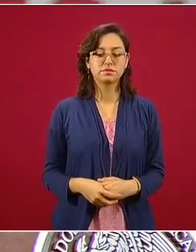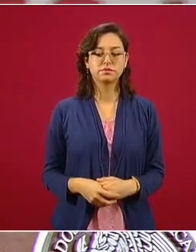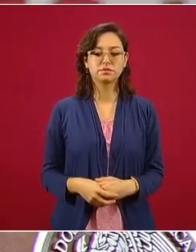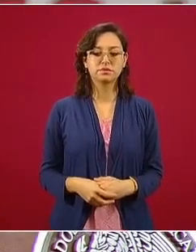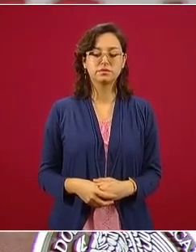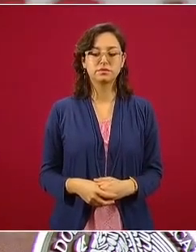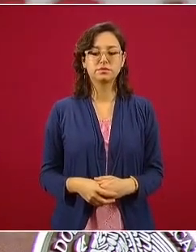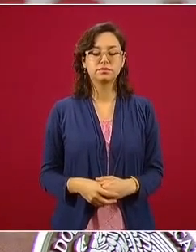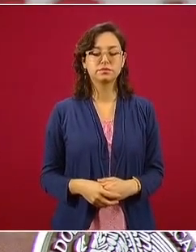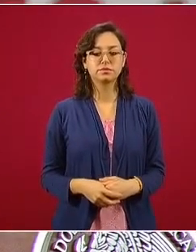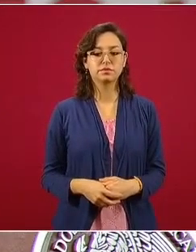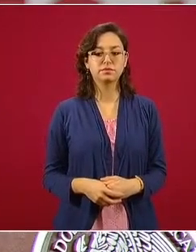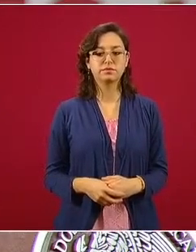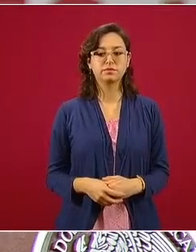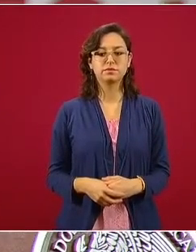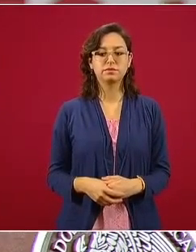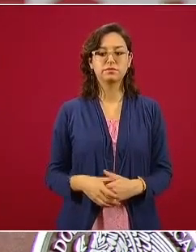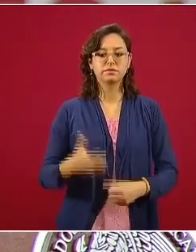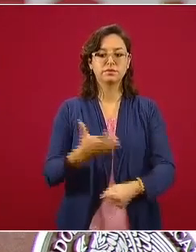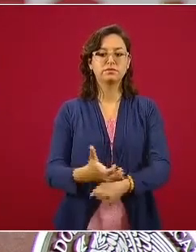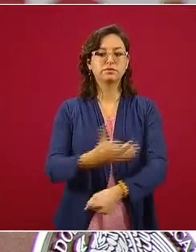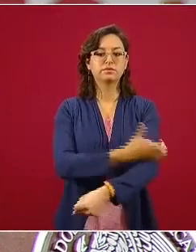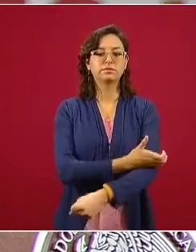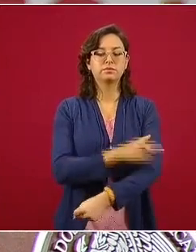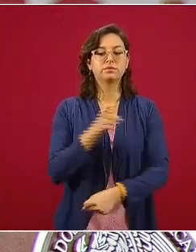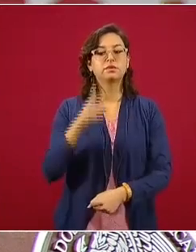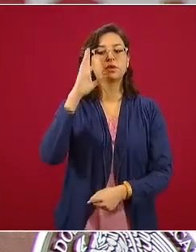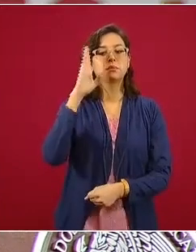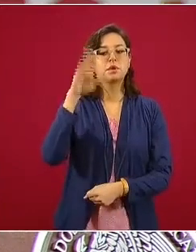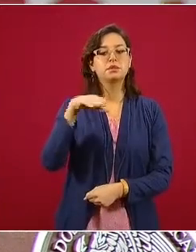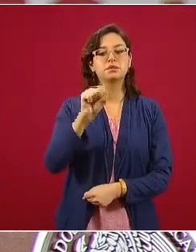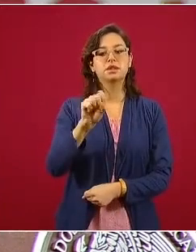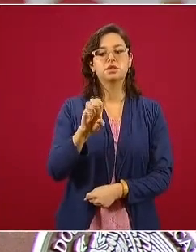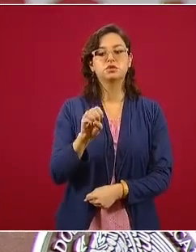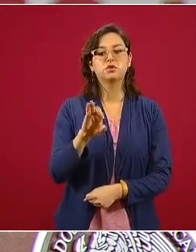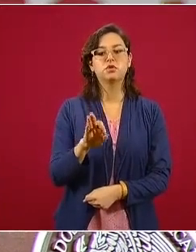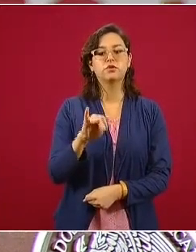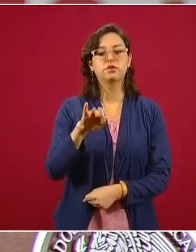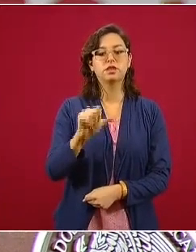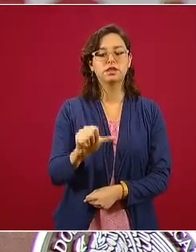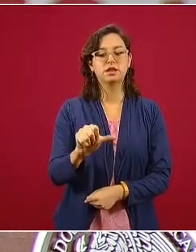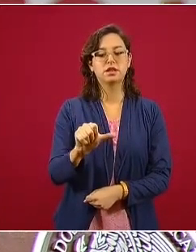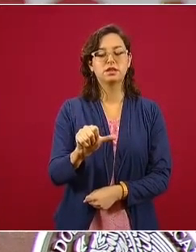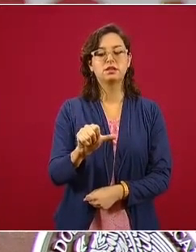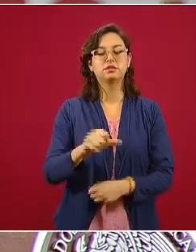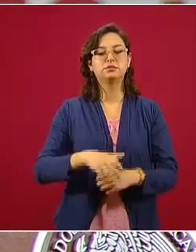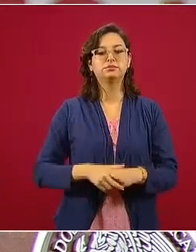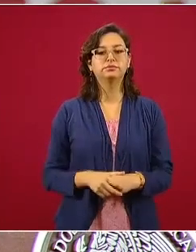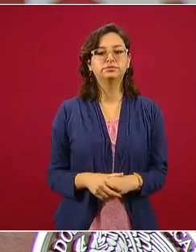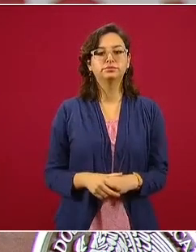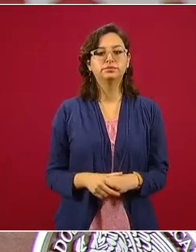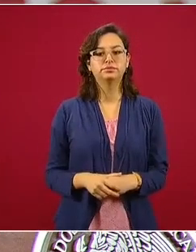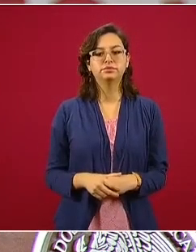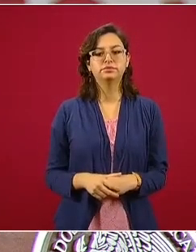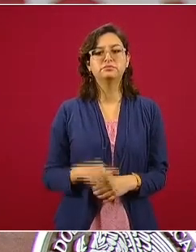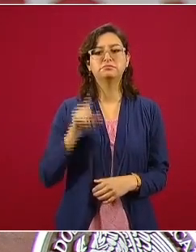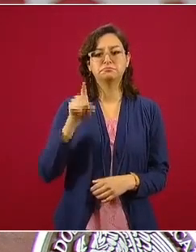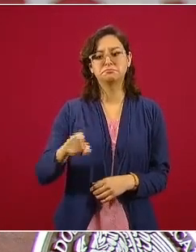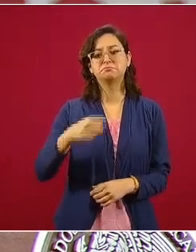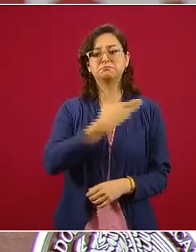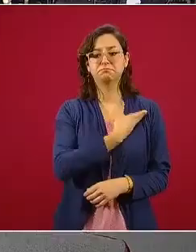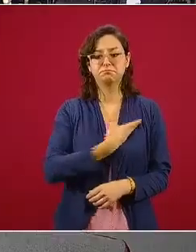nosotros la maestra Sofía Belmar Berumen, que es la